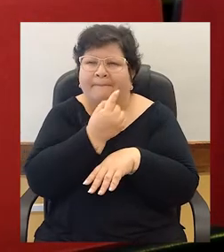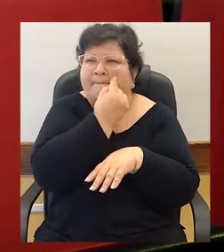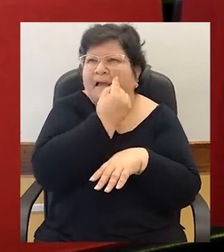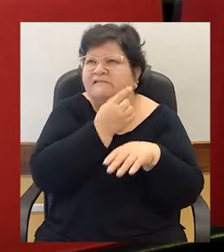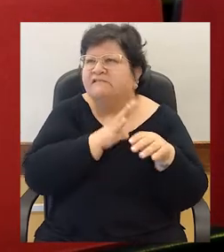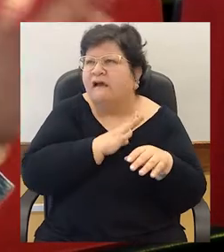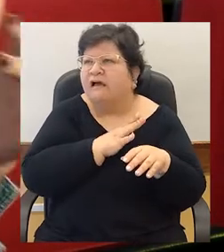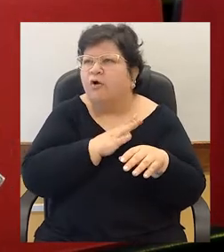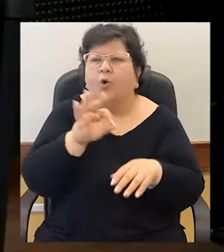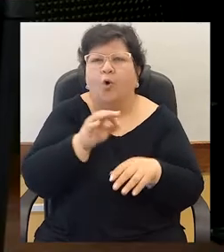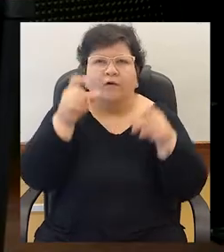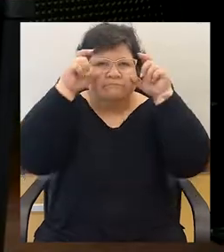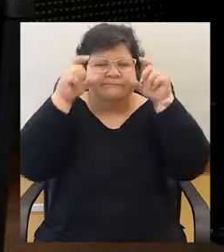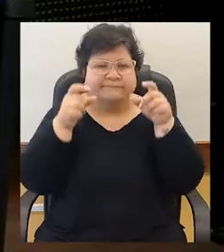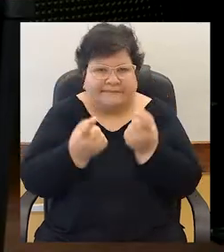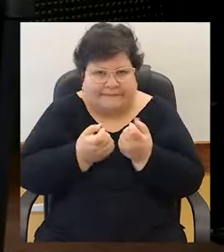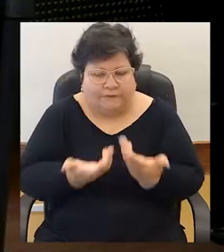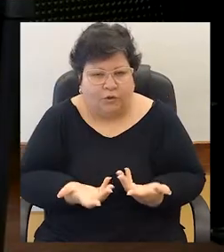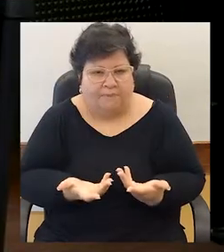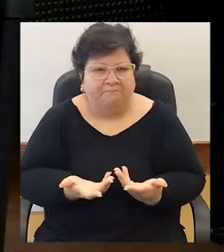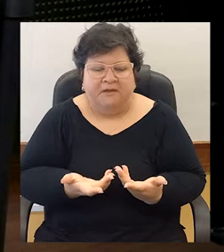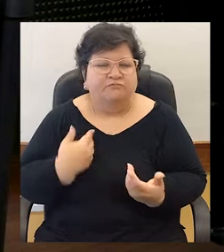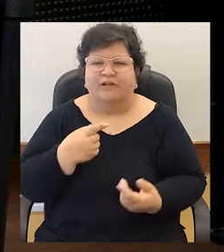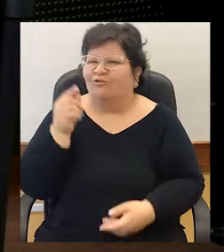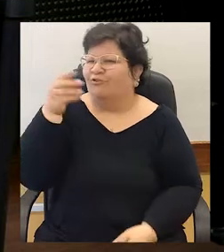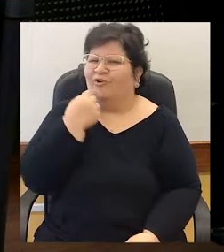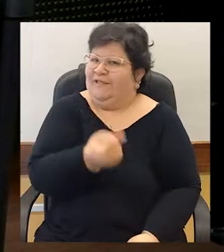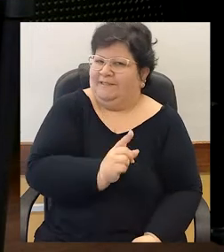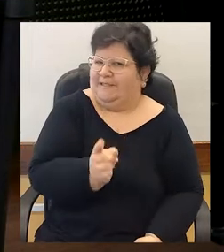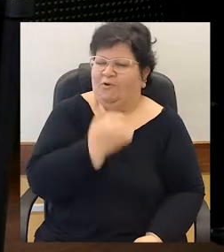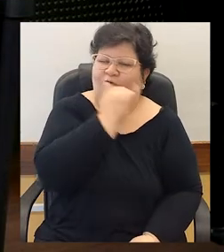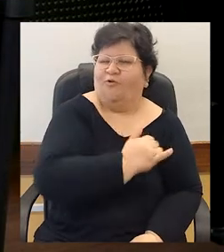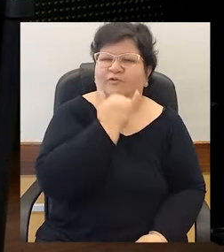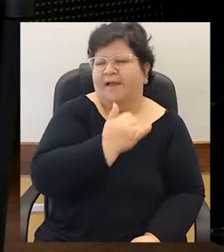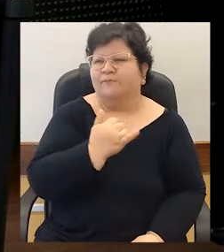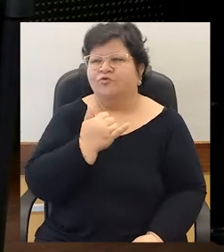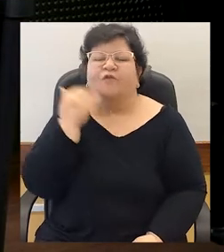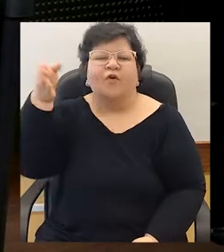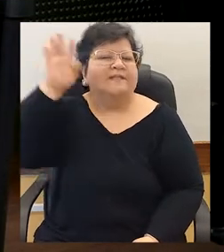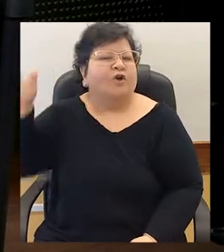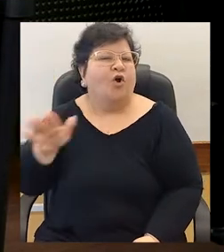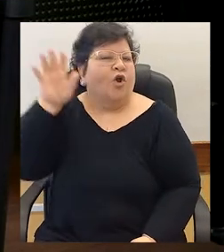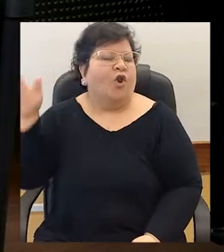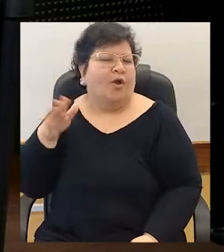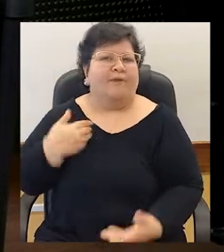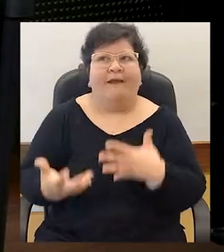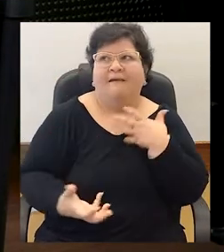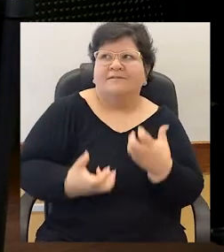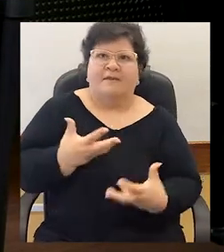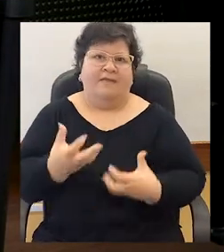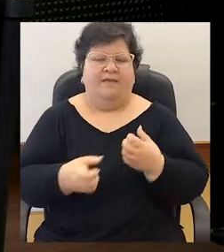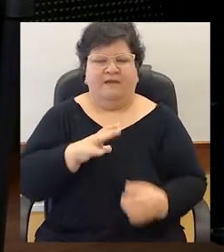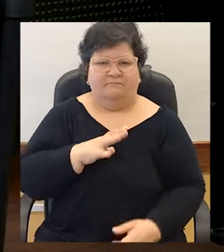Ahora, usualmente no decimos voy al psicólogo o a psicóloga porque tengo ansiedad. Entonces es un tema que